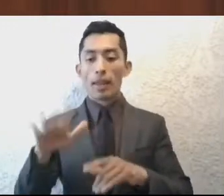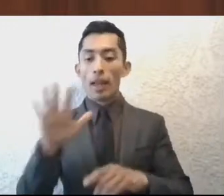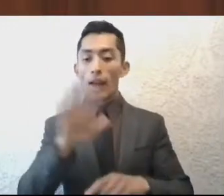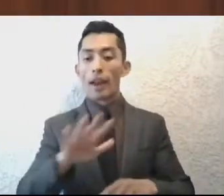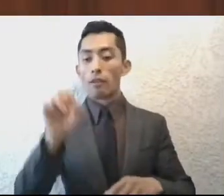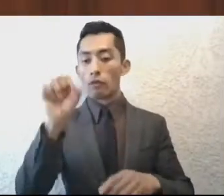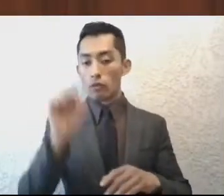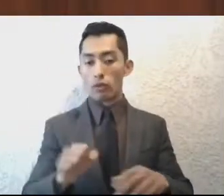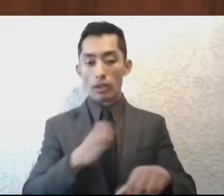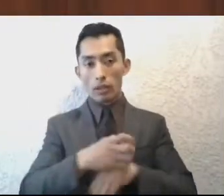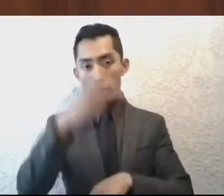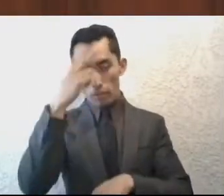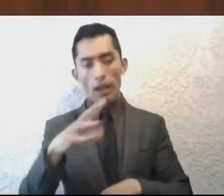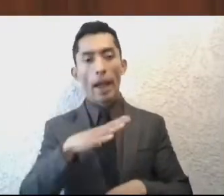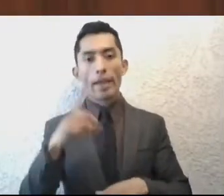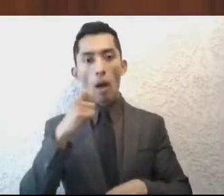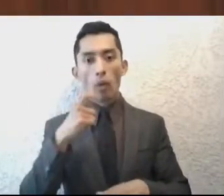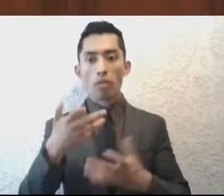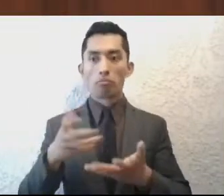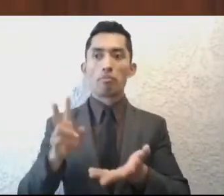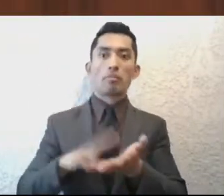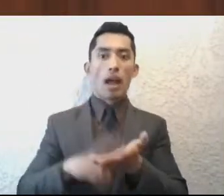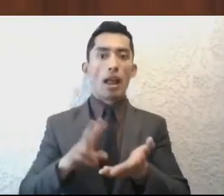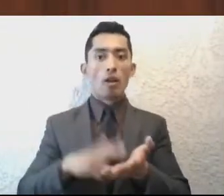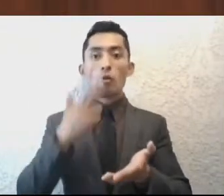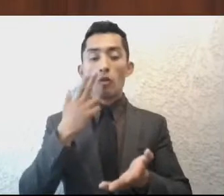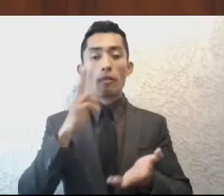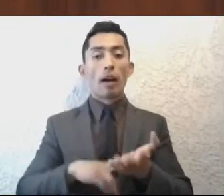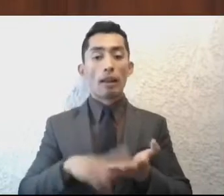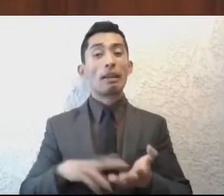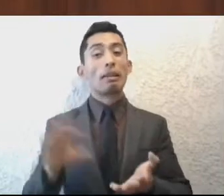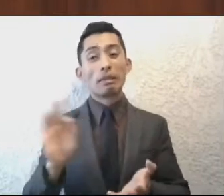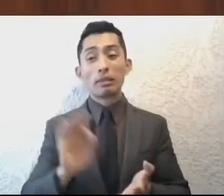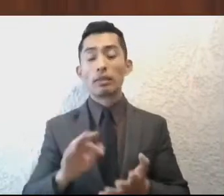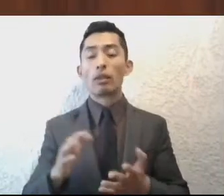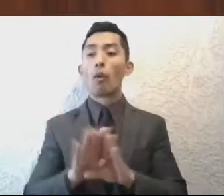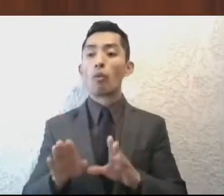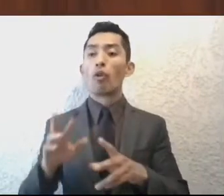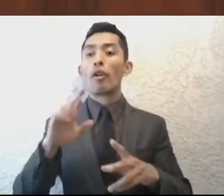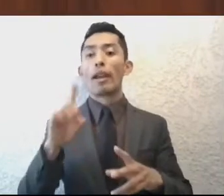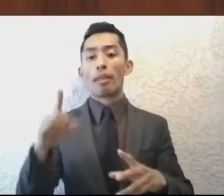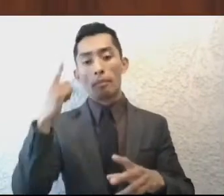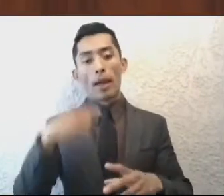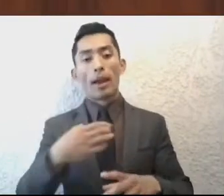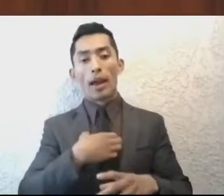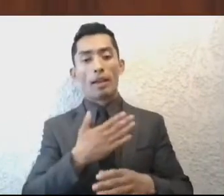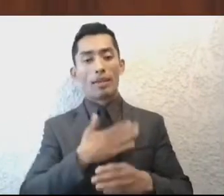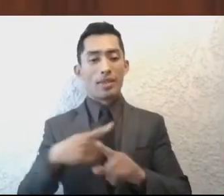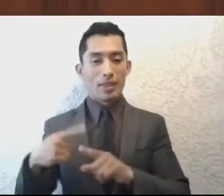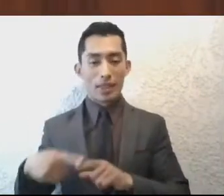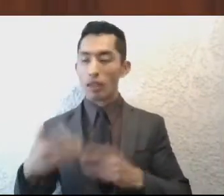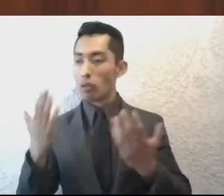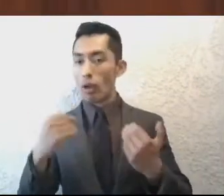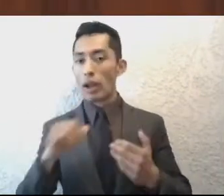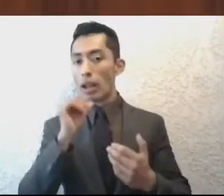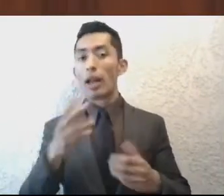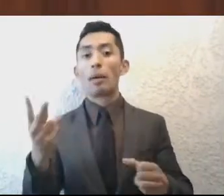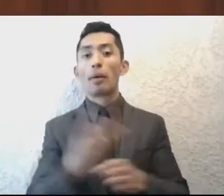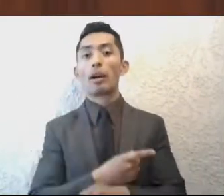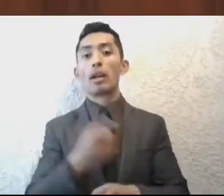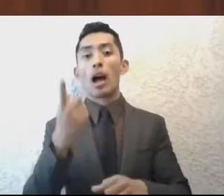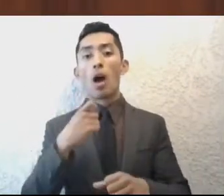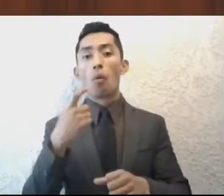importante que al carecer de ciertos colectores o red de drenaje de tarjeas, los cuerpos de agua se han estado